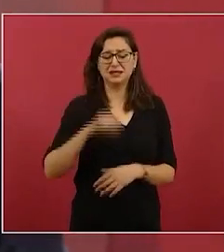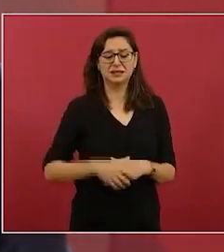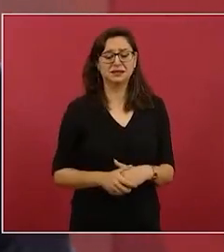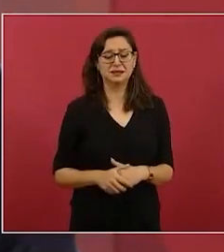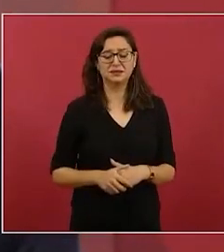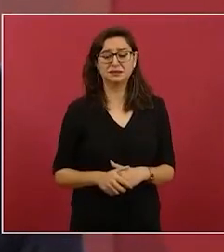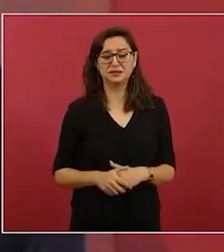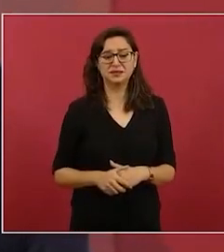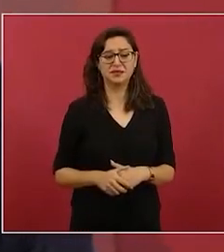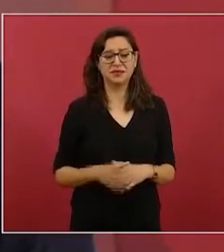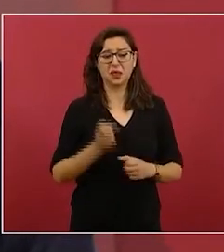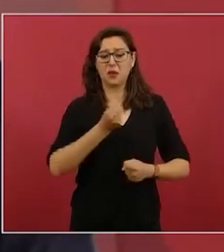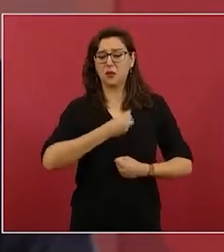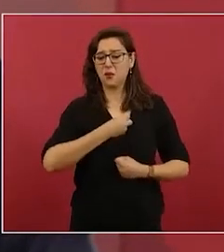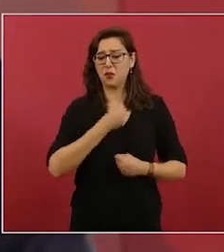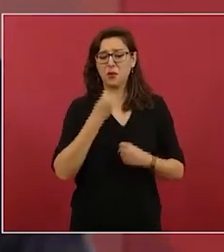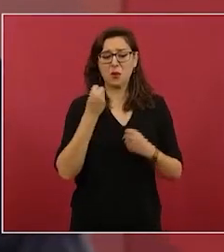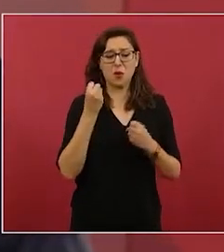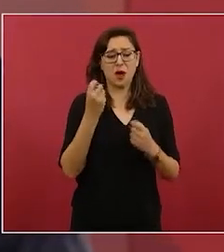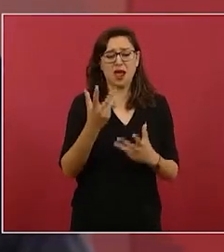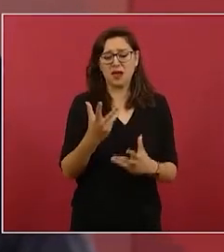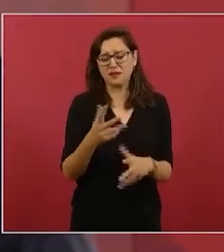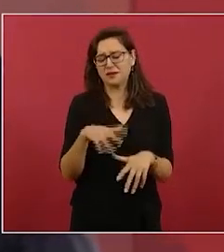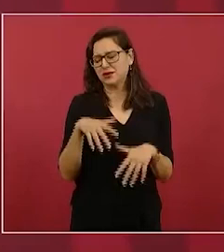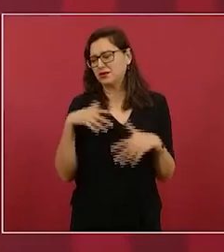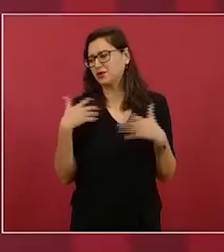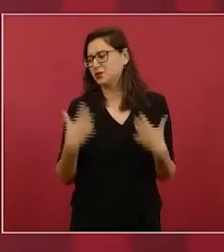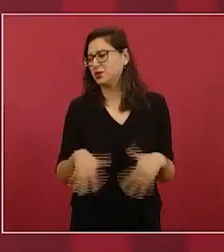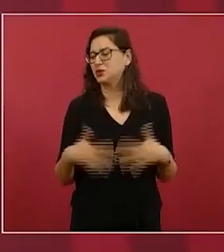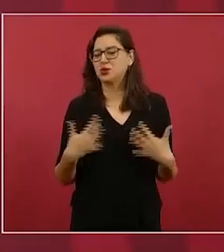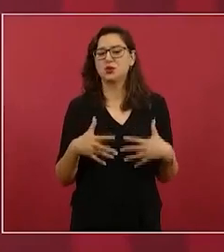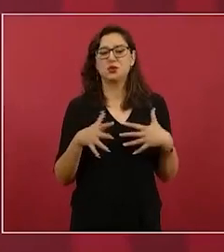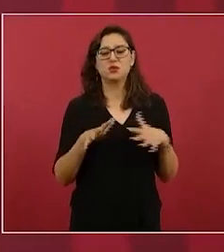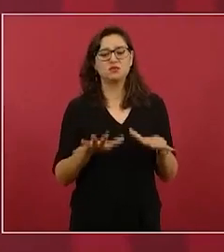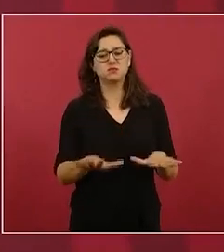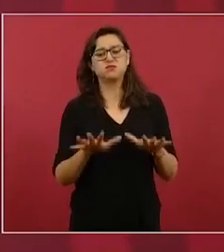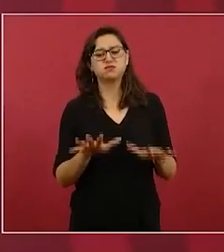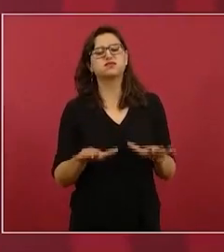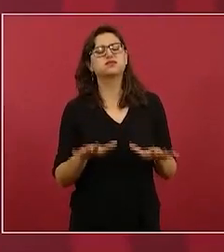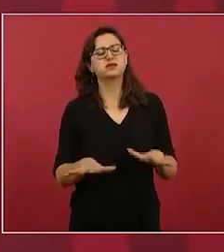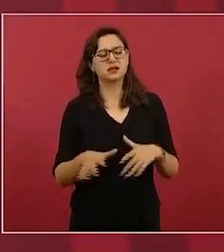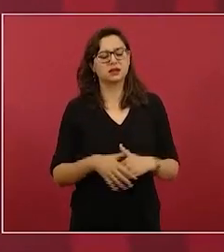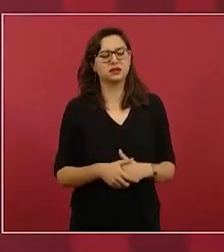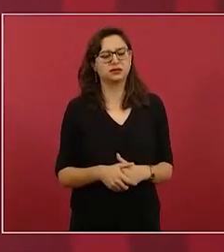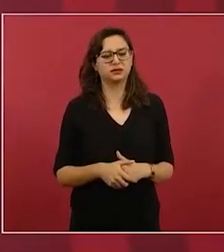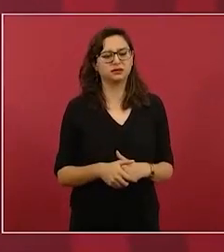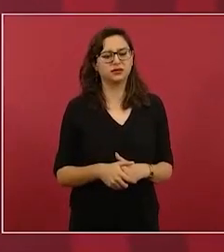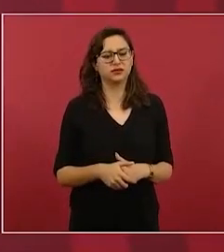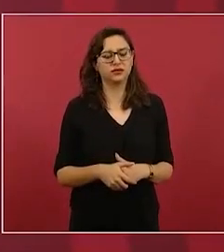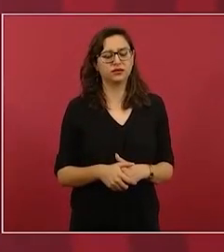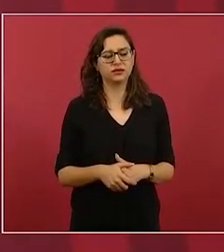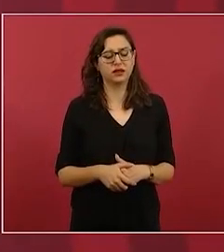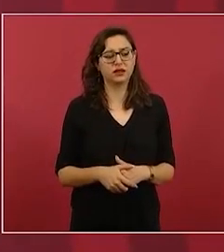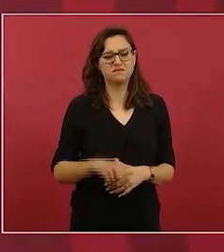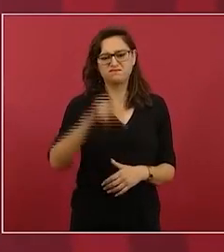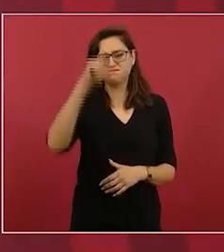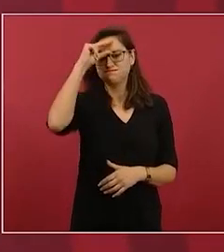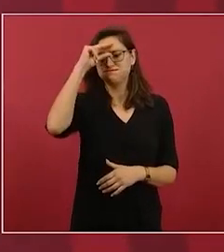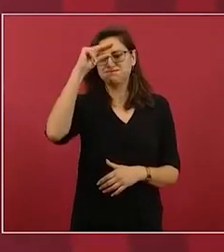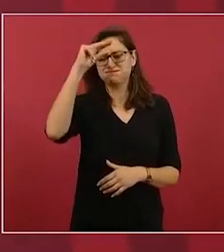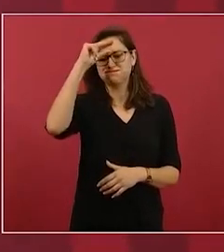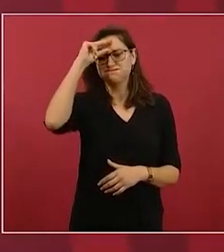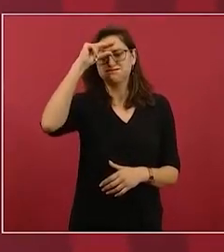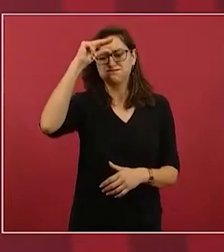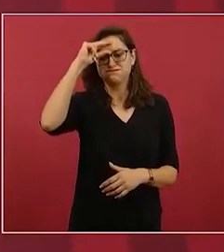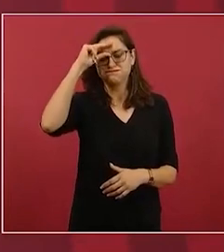los mejores poemas que es de los intelectuales más